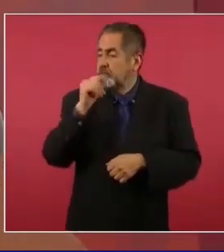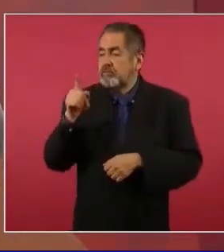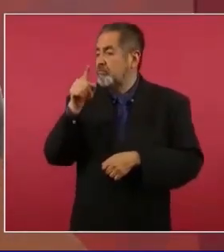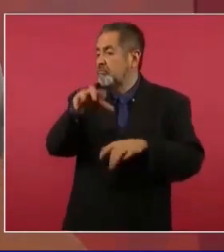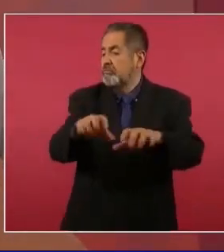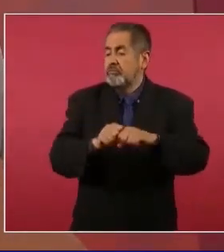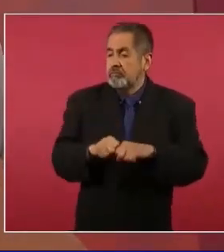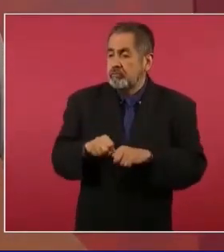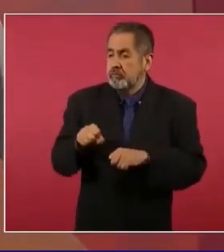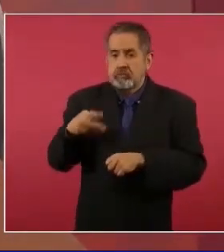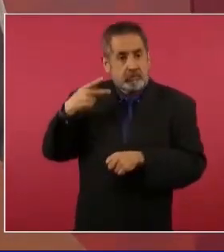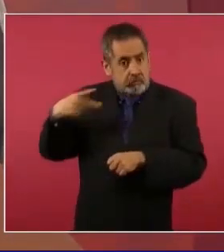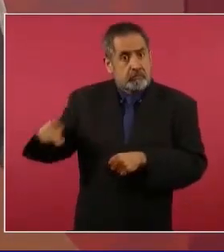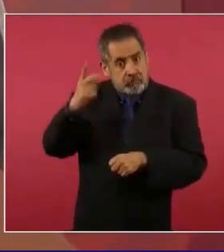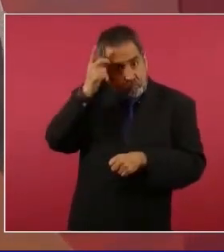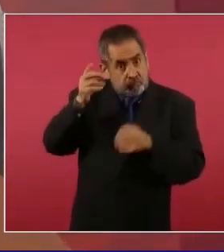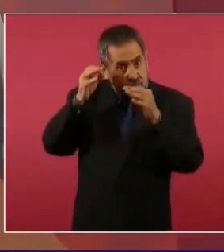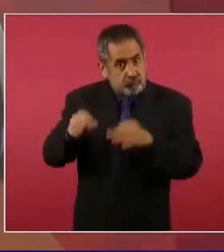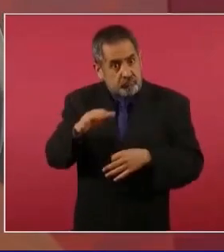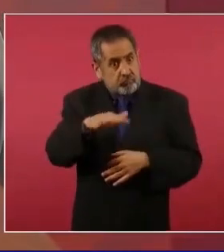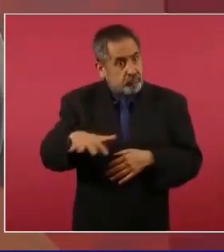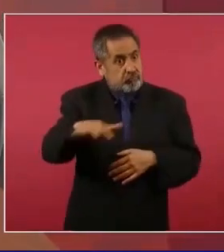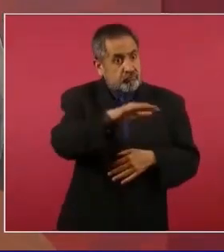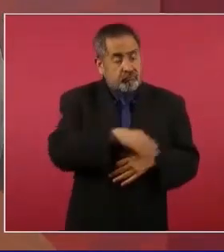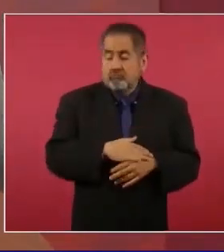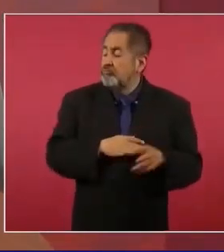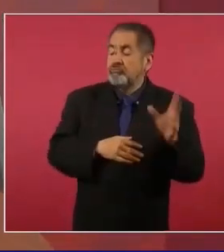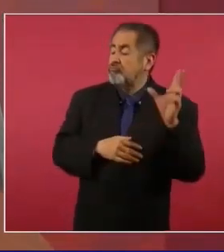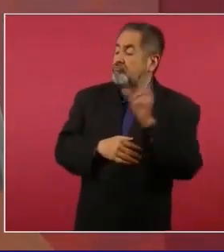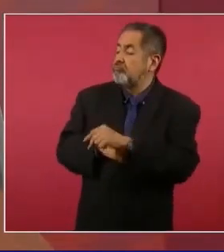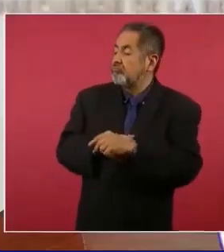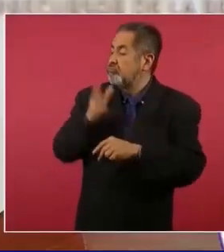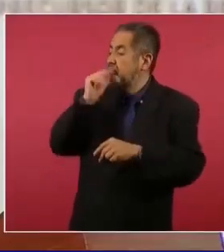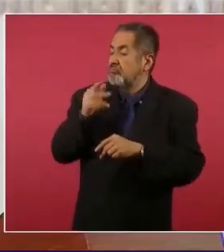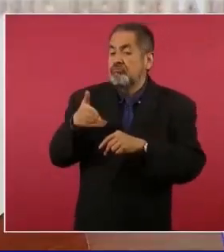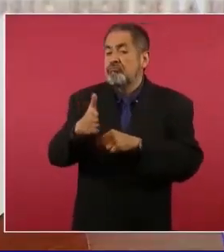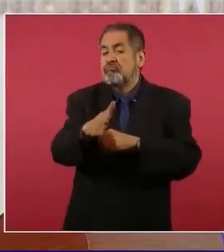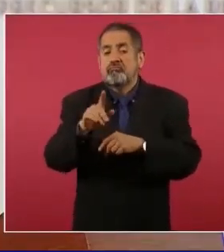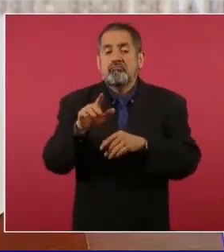porque eran los dueños originarios de esas tierras y de esas aguas